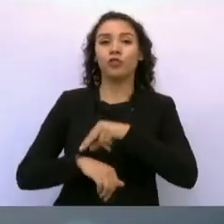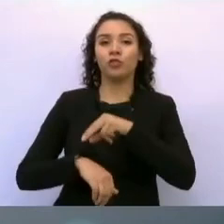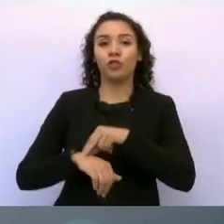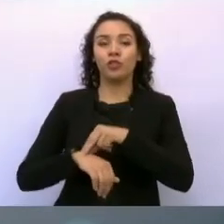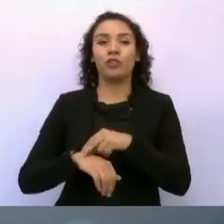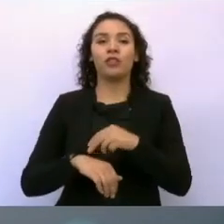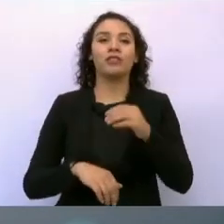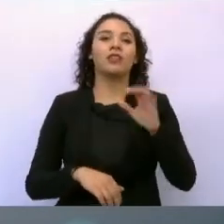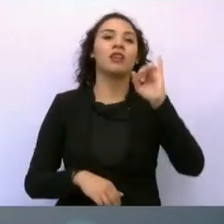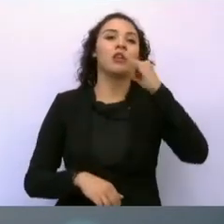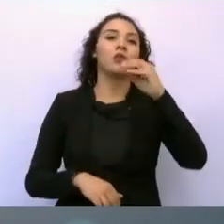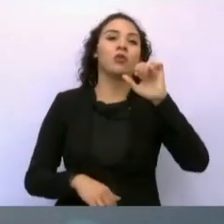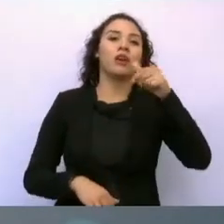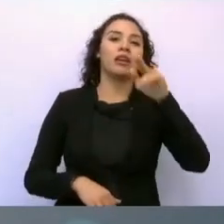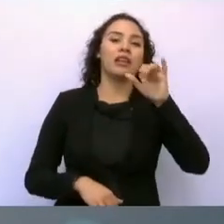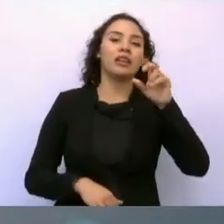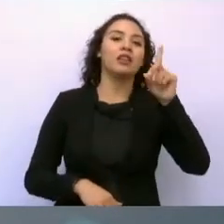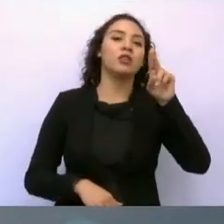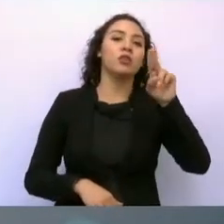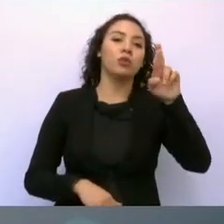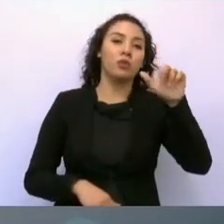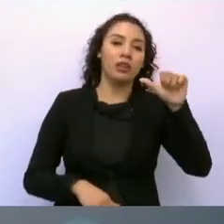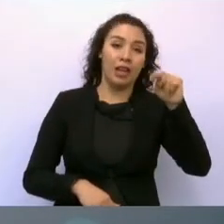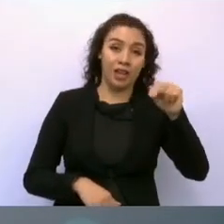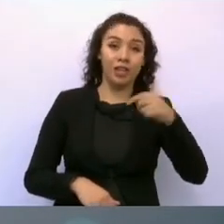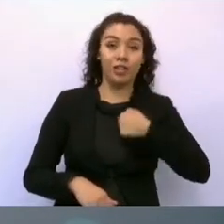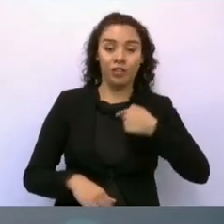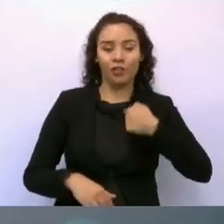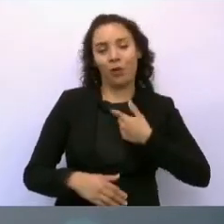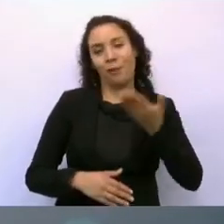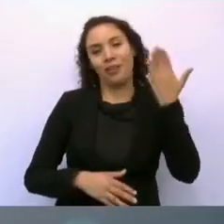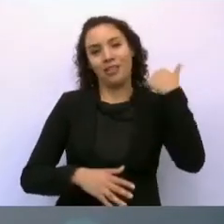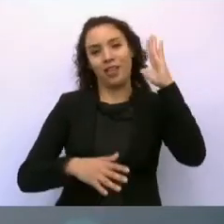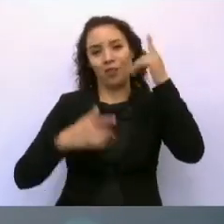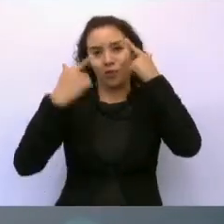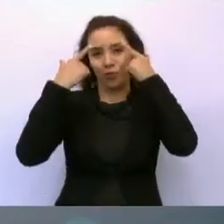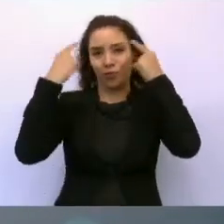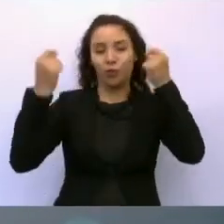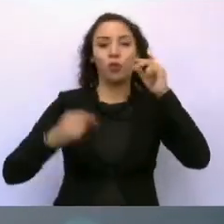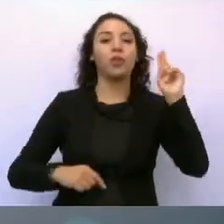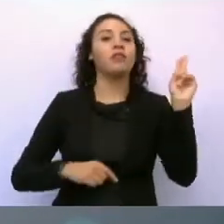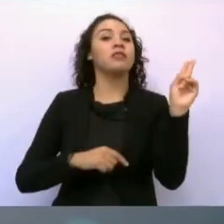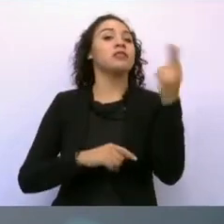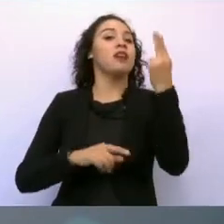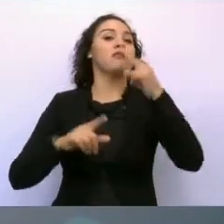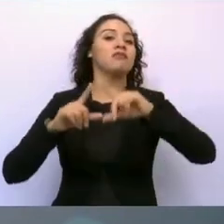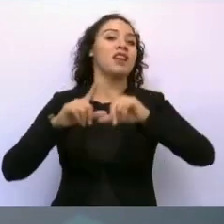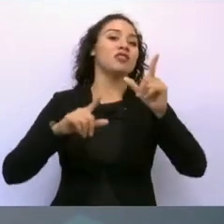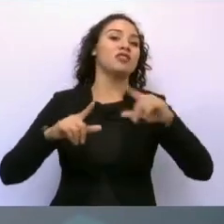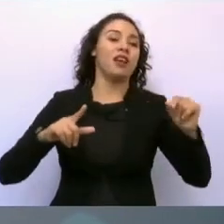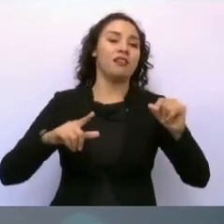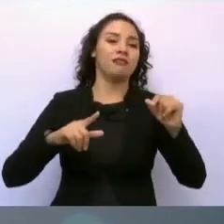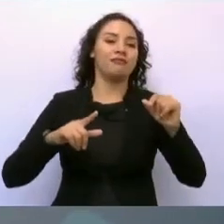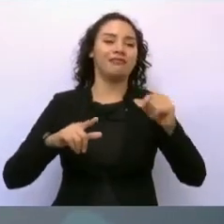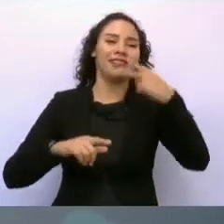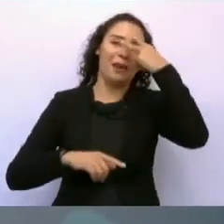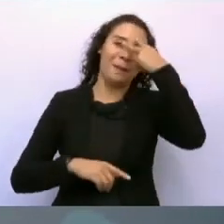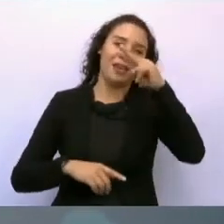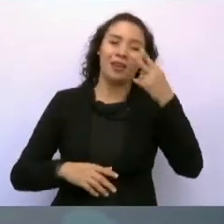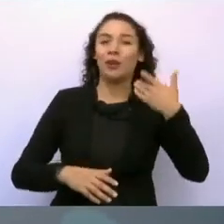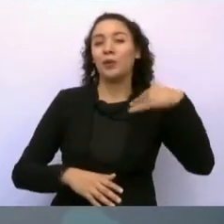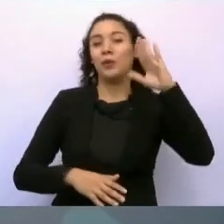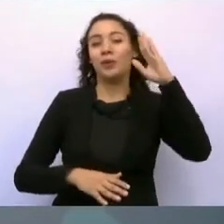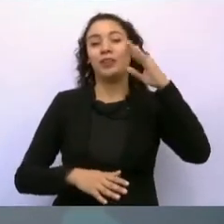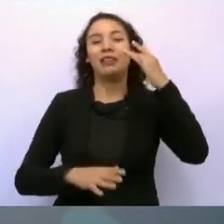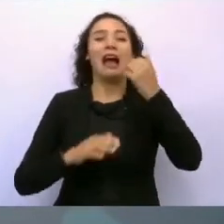Durán, orgullosamente egresado de la Universidad Nacional Autónoma de México en la década de los